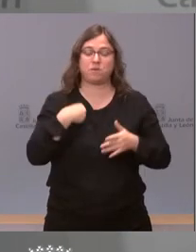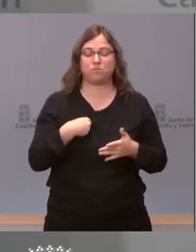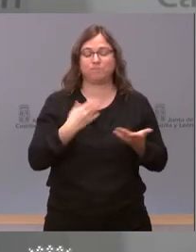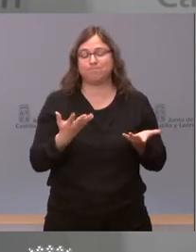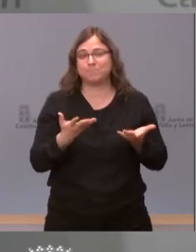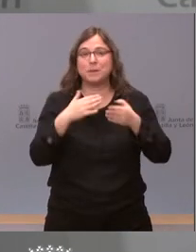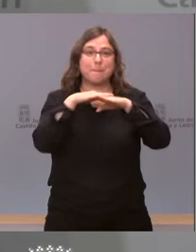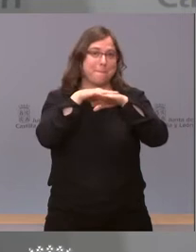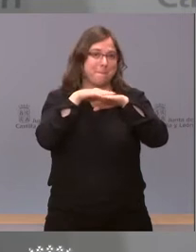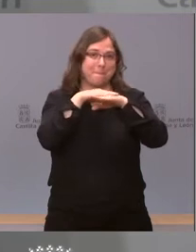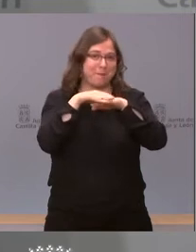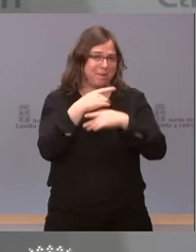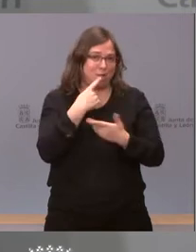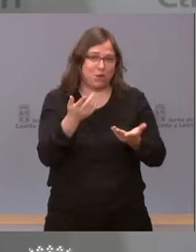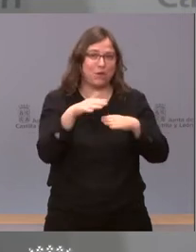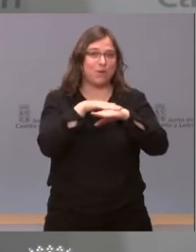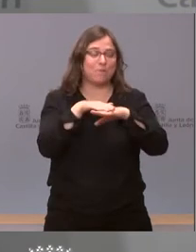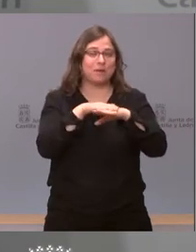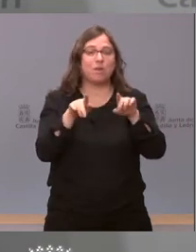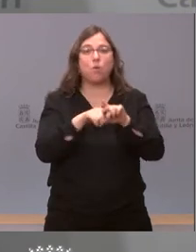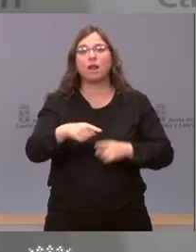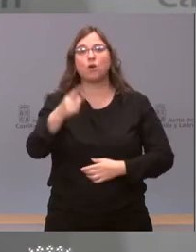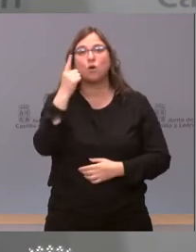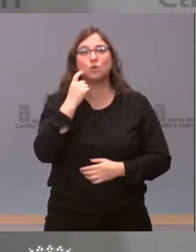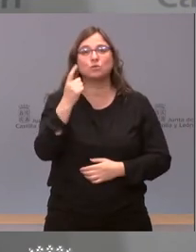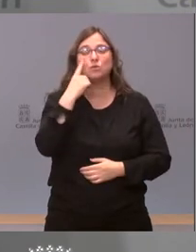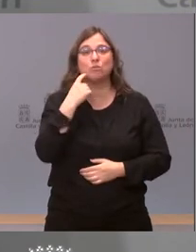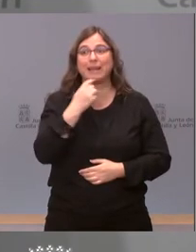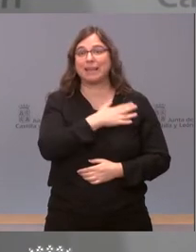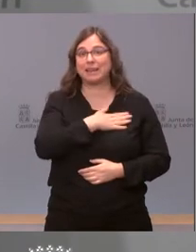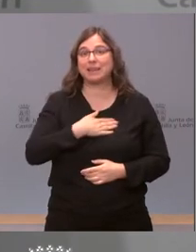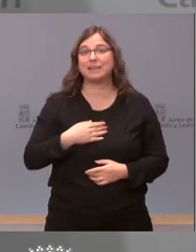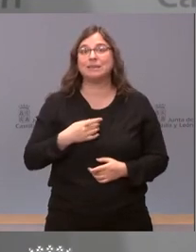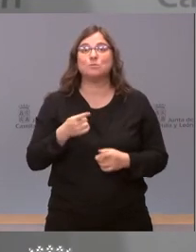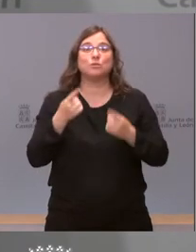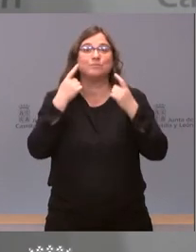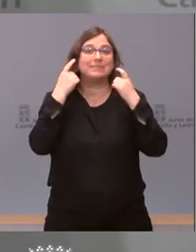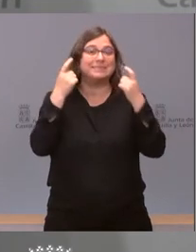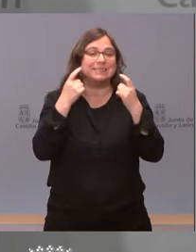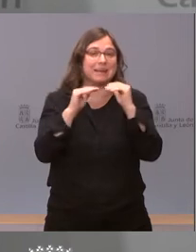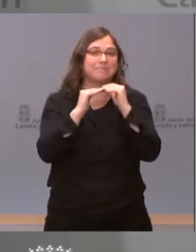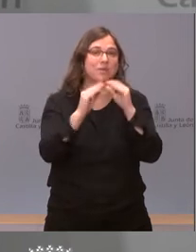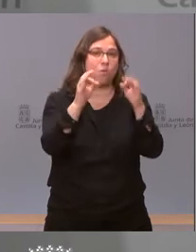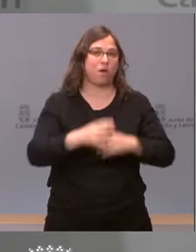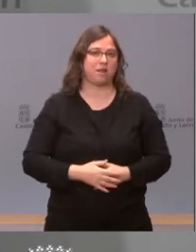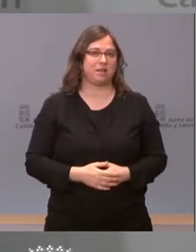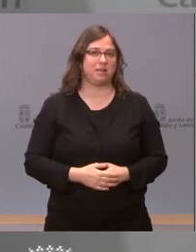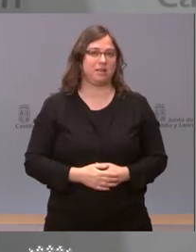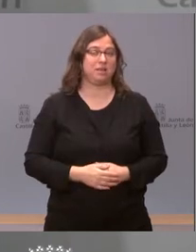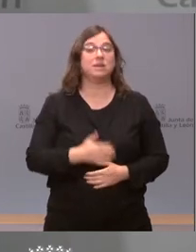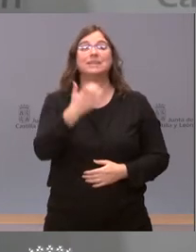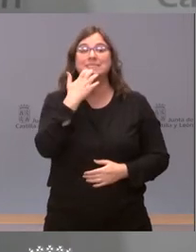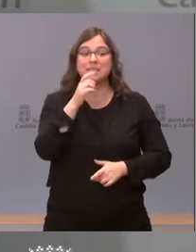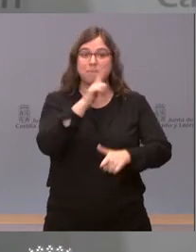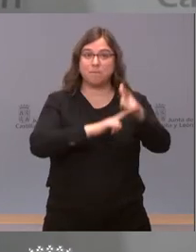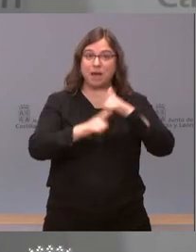Perdónenme que tengamos la mala costumbre de intentar mantener nuestro criterio. No es bueno viajar si no es necesario.